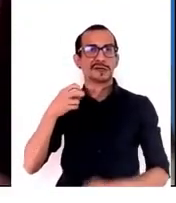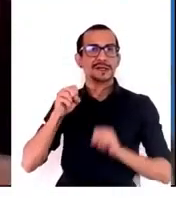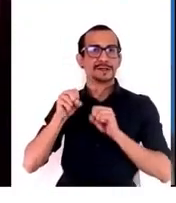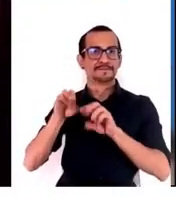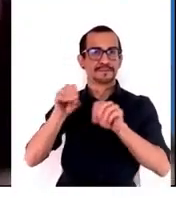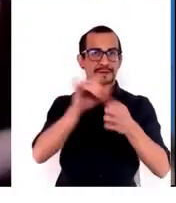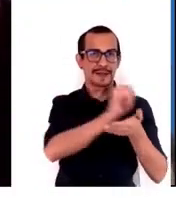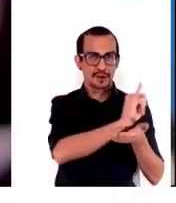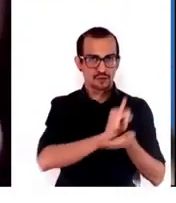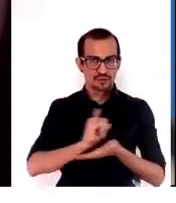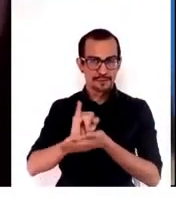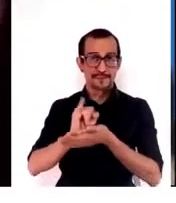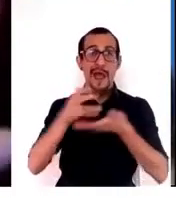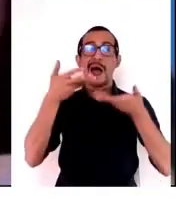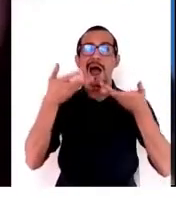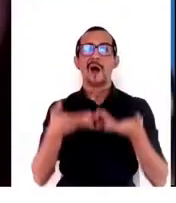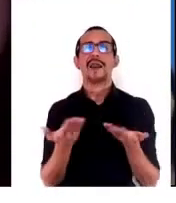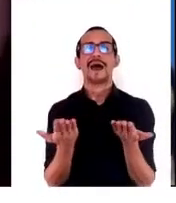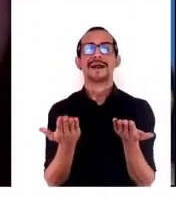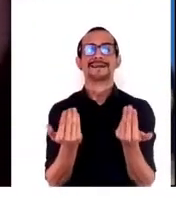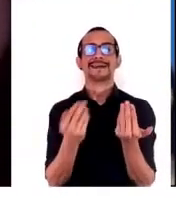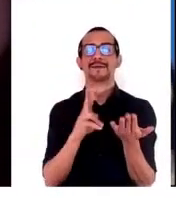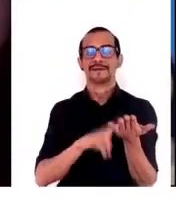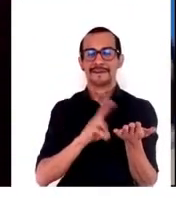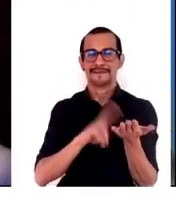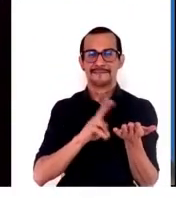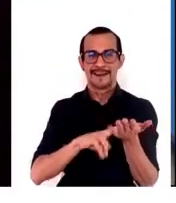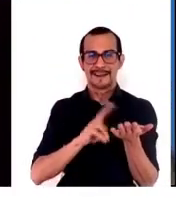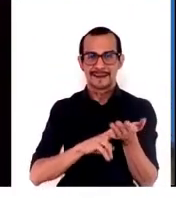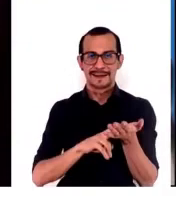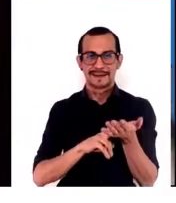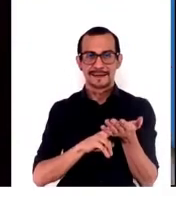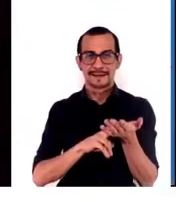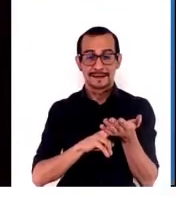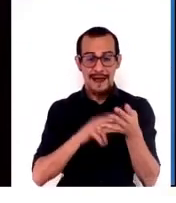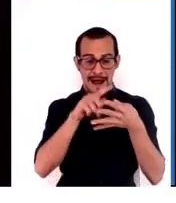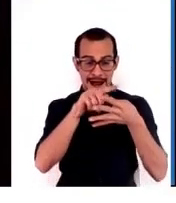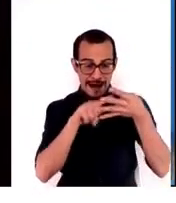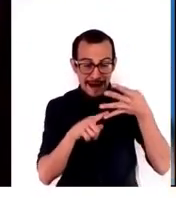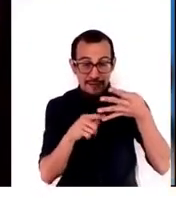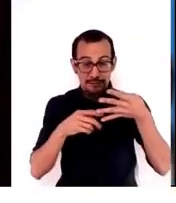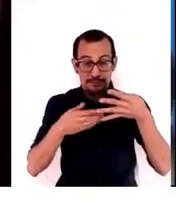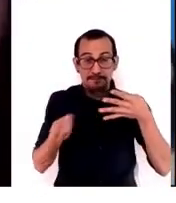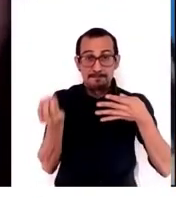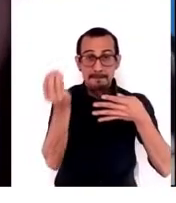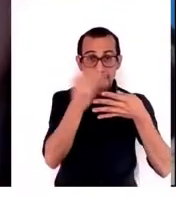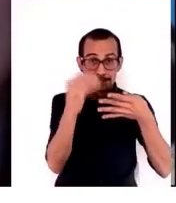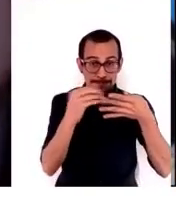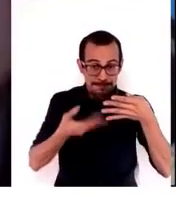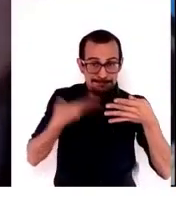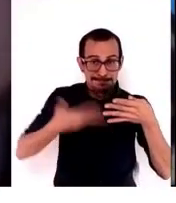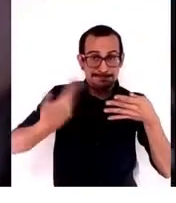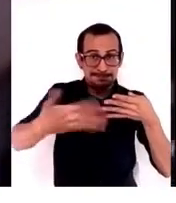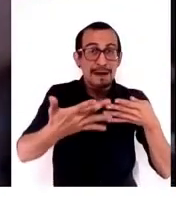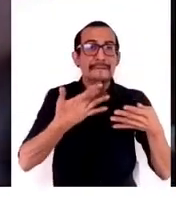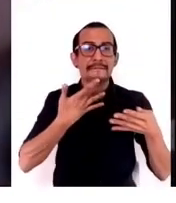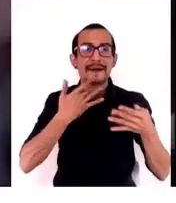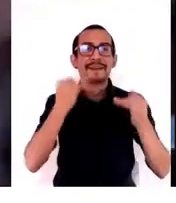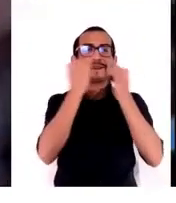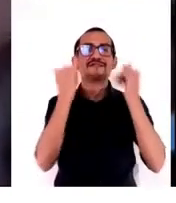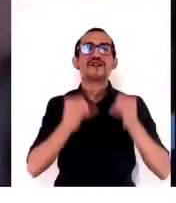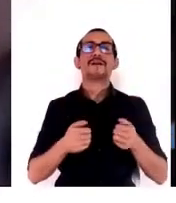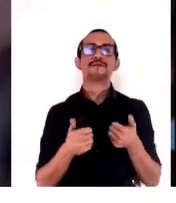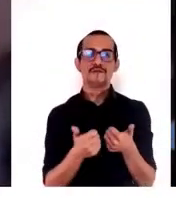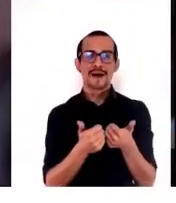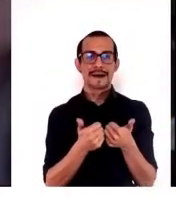Ahora necesitamos de verdad utilizarle estos aceleradores de manera eficaz